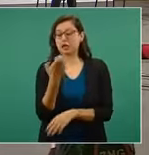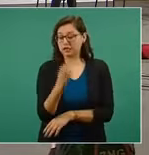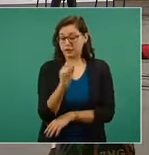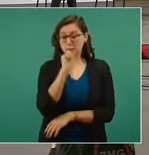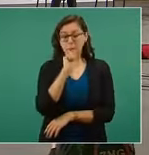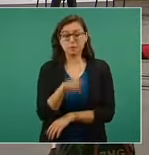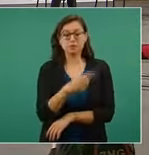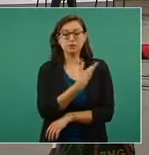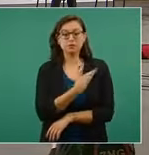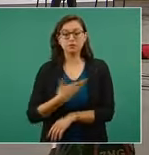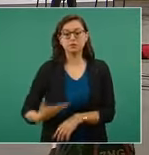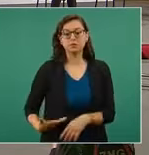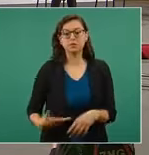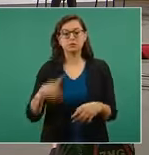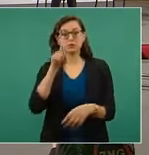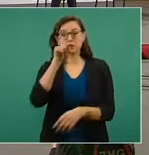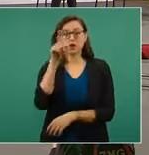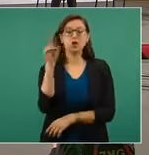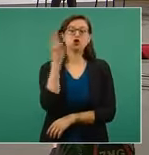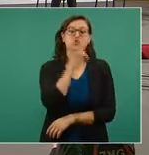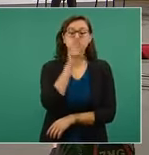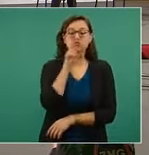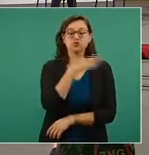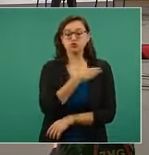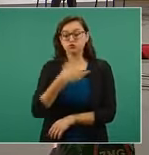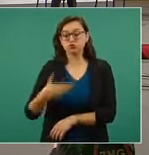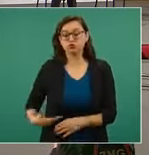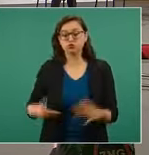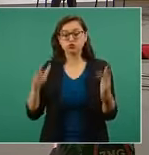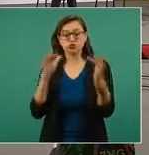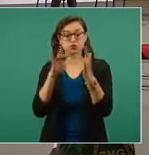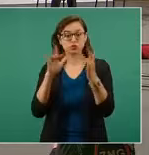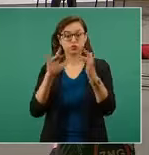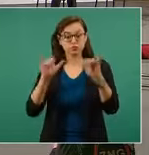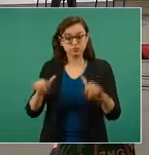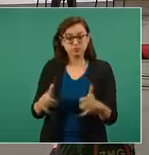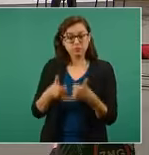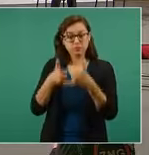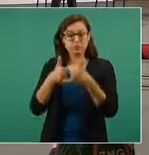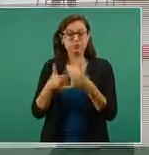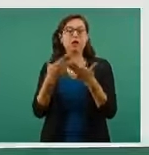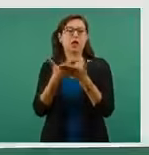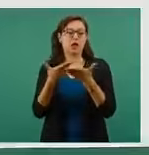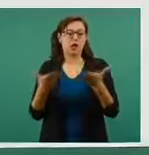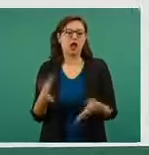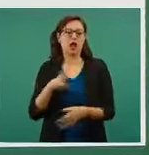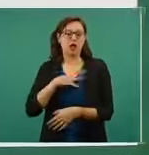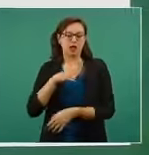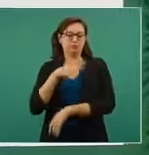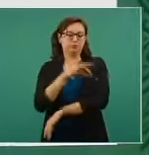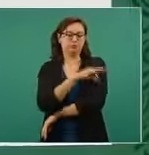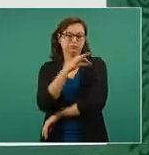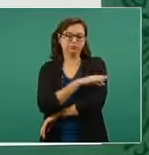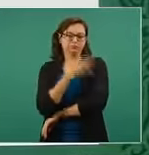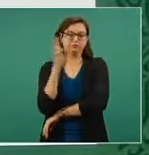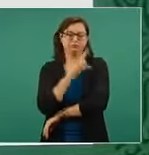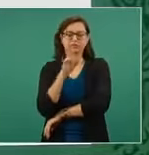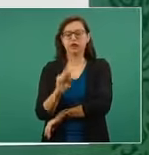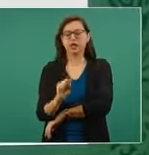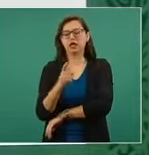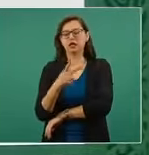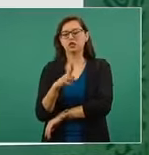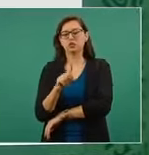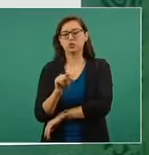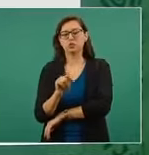habló con el presidente de Rusia, lo cual trajo como consecuencia que tengamos Sputnik V. En enero del